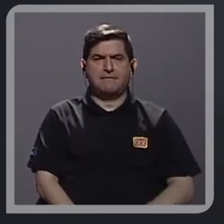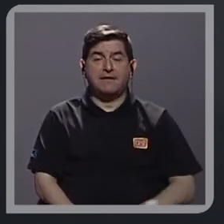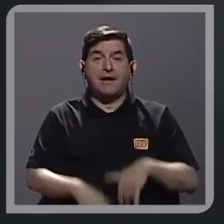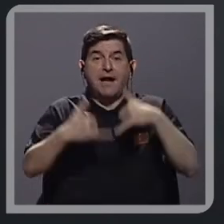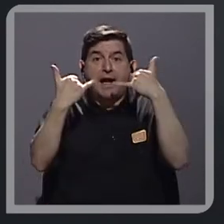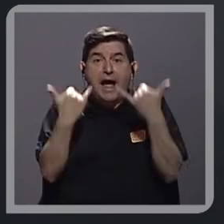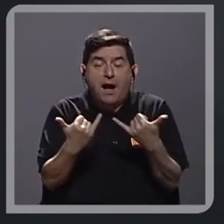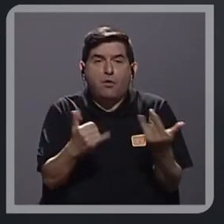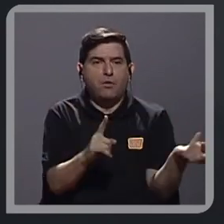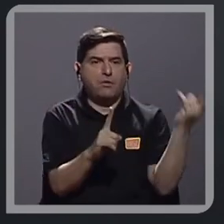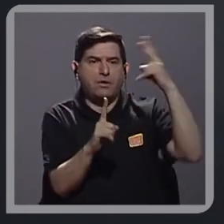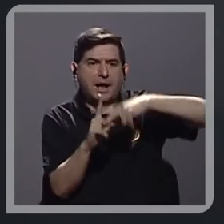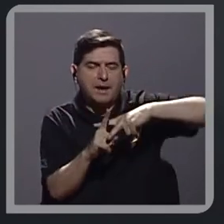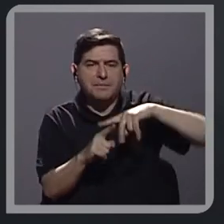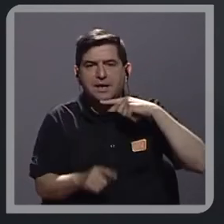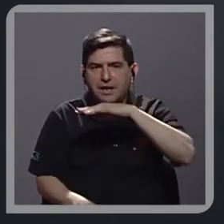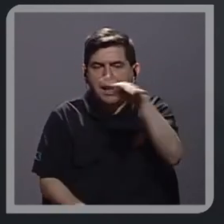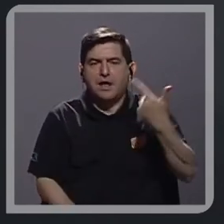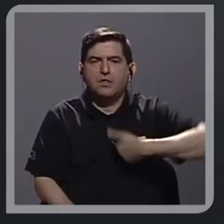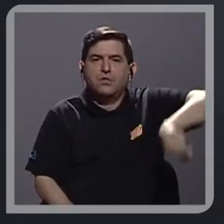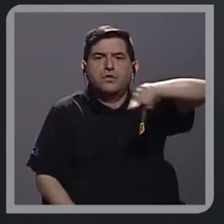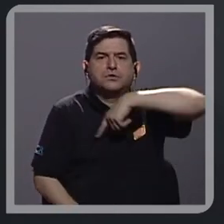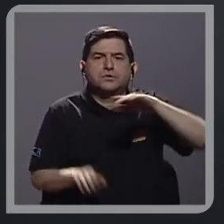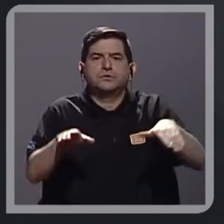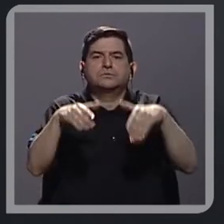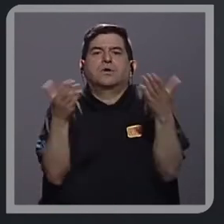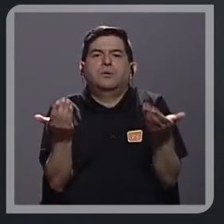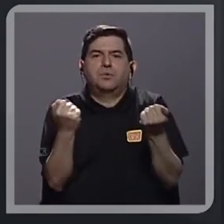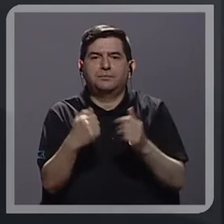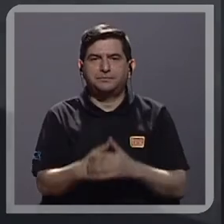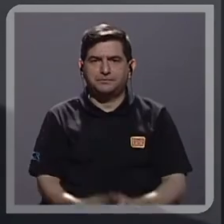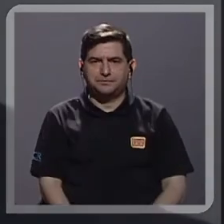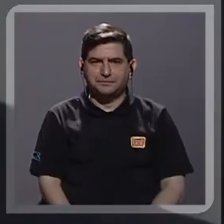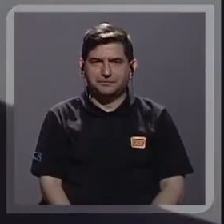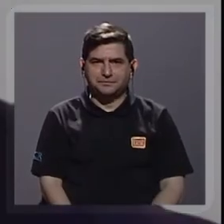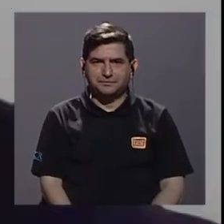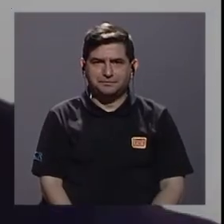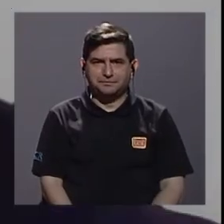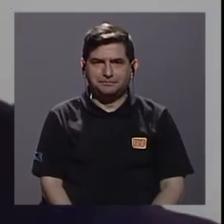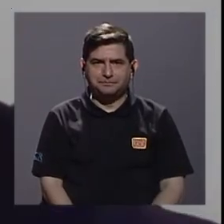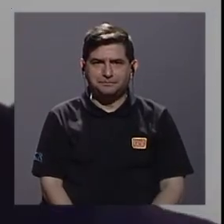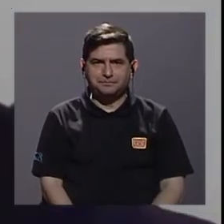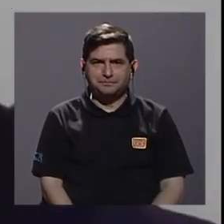ahora operacionalizado a nuestra realidad? Doña Julissa.